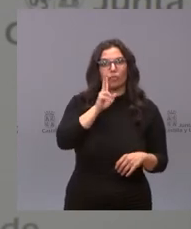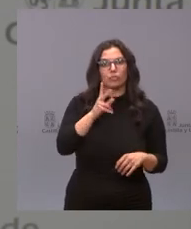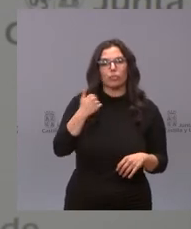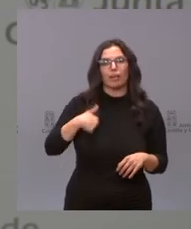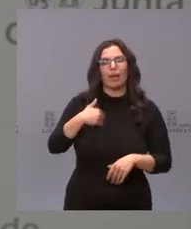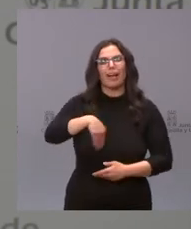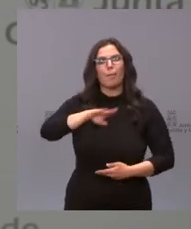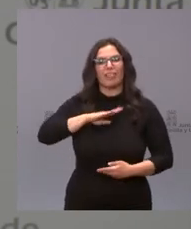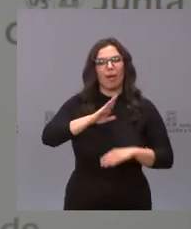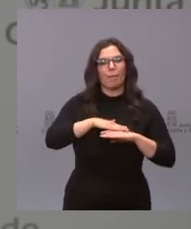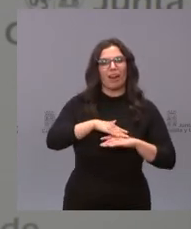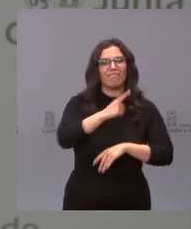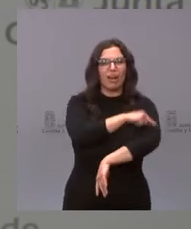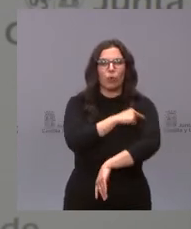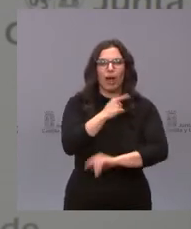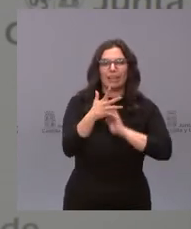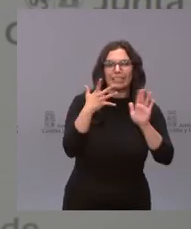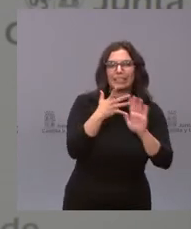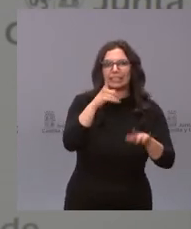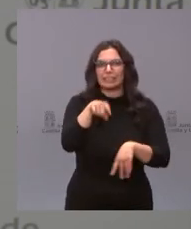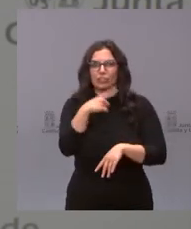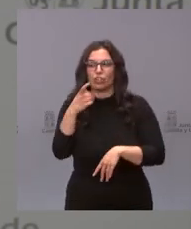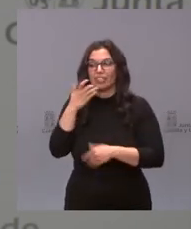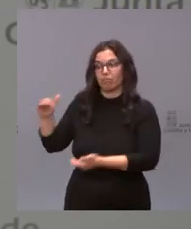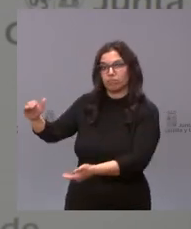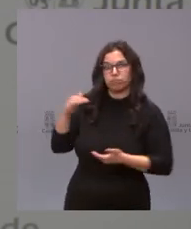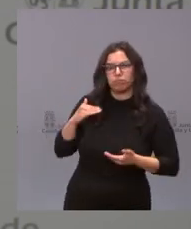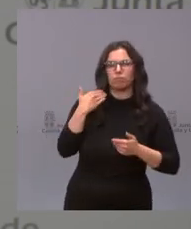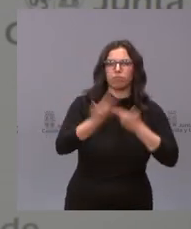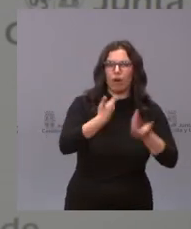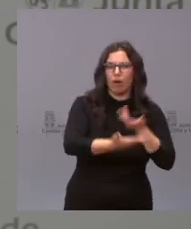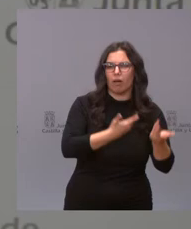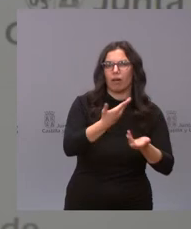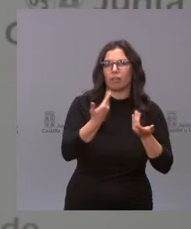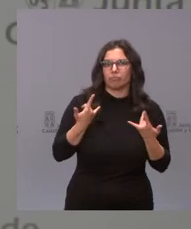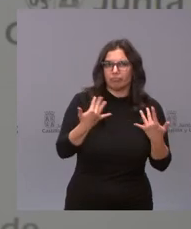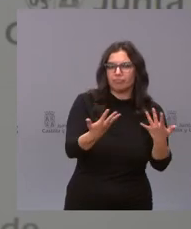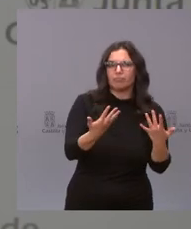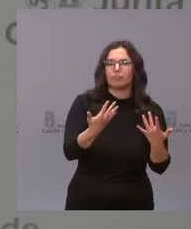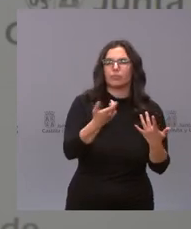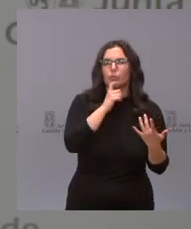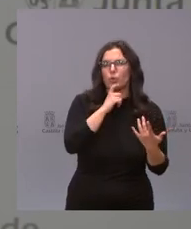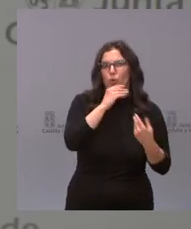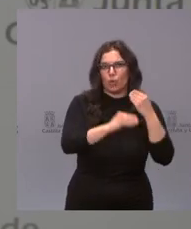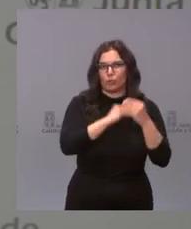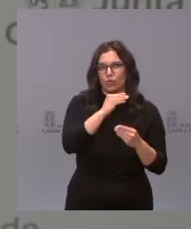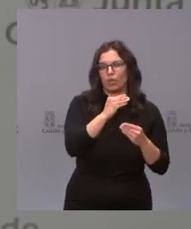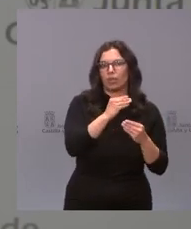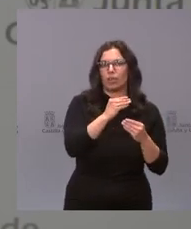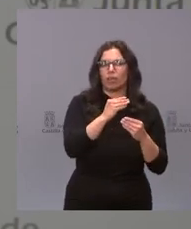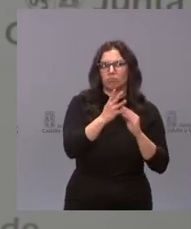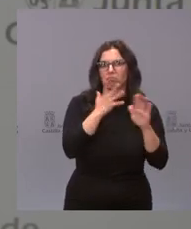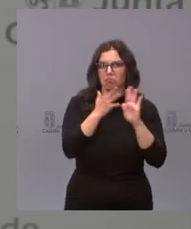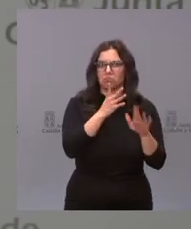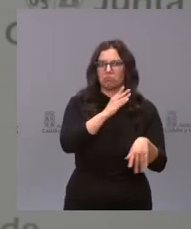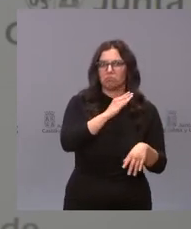vacunación de la comunidad autónoma y en cuanto se reciban más vacunas se vacunará inocularán las dosis con una gran rapidez